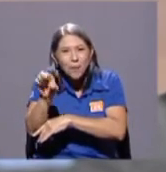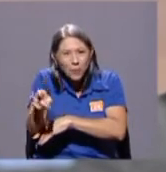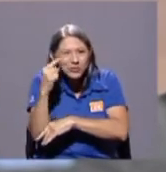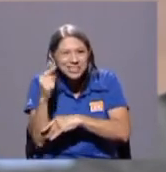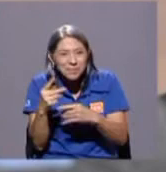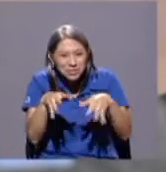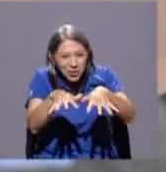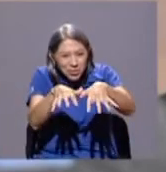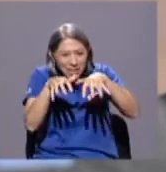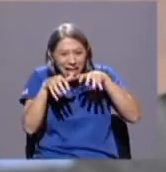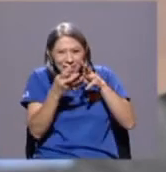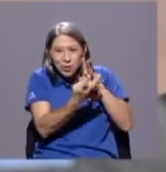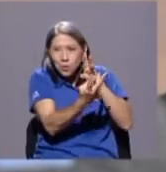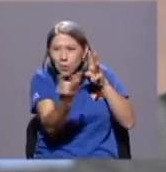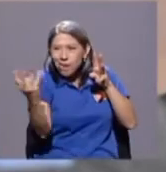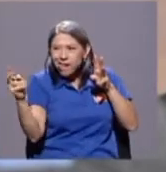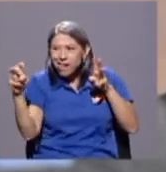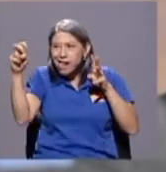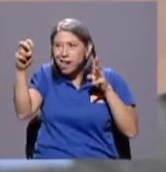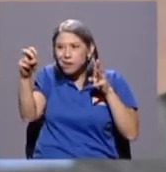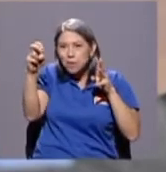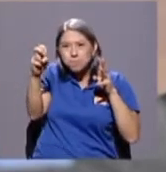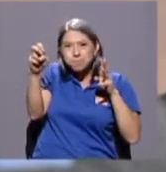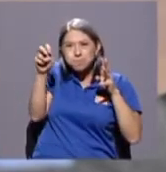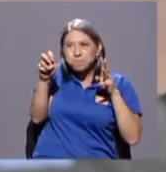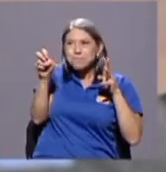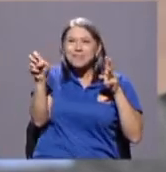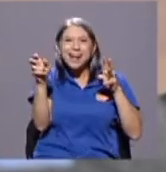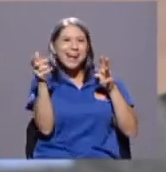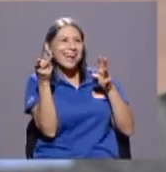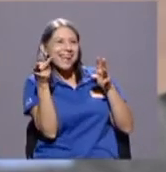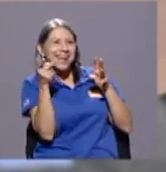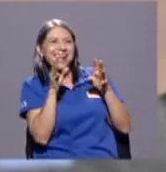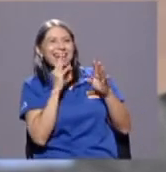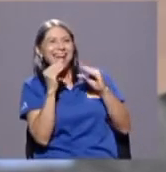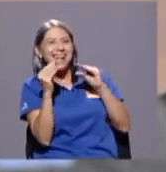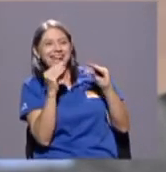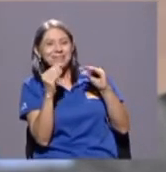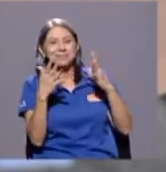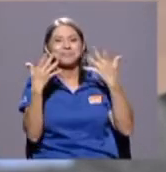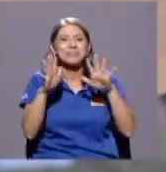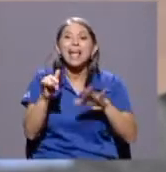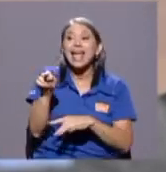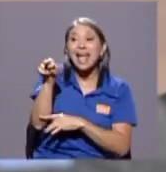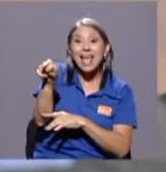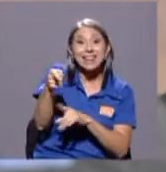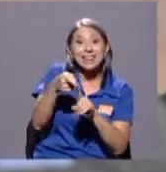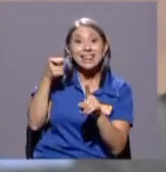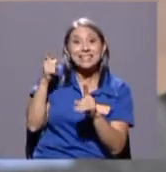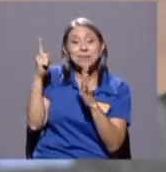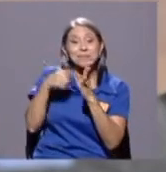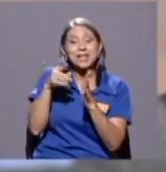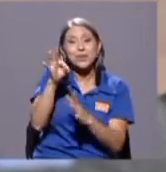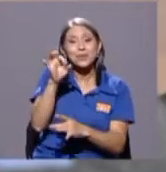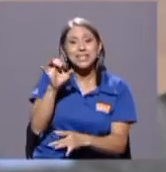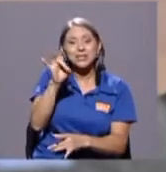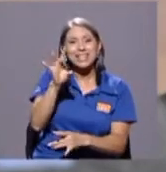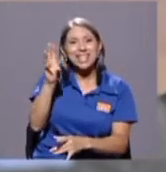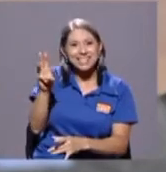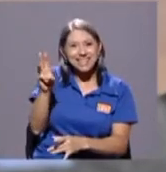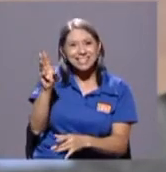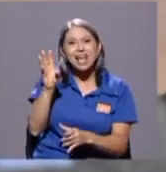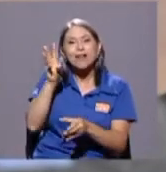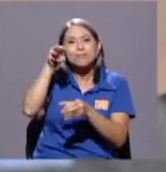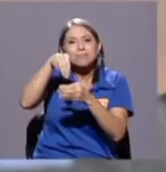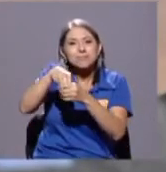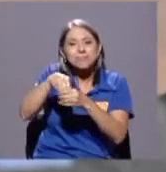Francisco efectivamente está ahí en CAE desde... Estuvo en CAE desde el 86, así que fueron muchos años. Este era el año en que